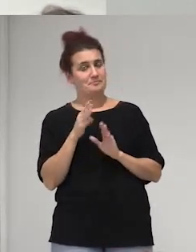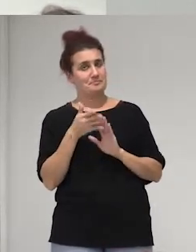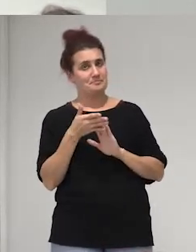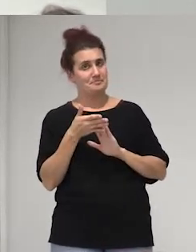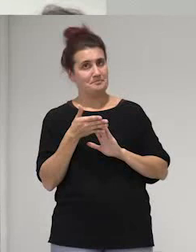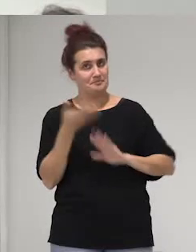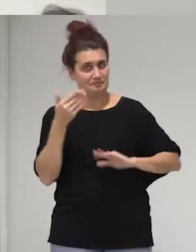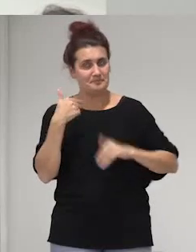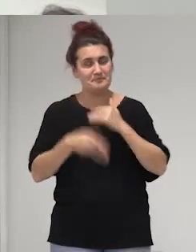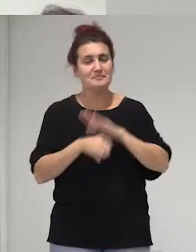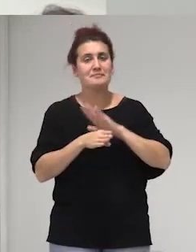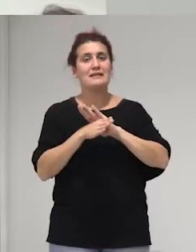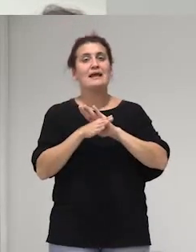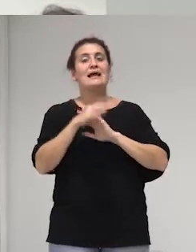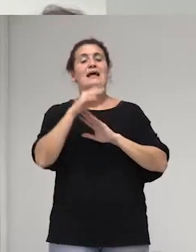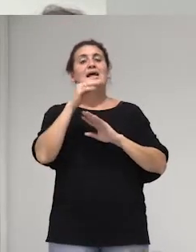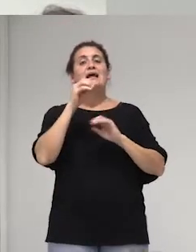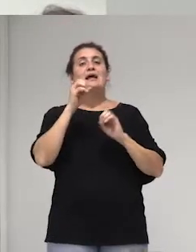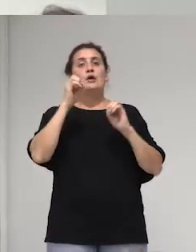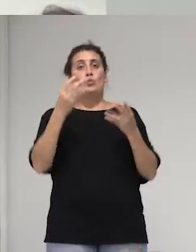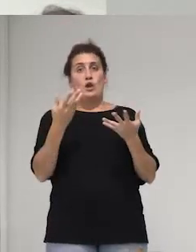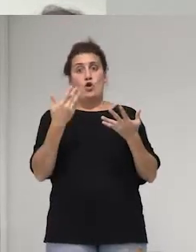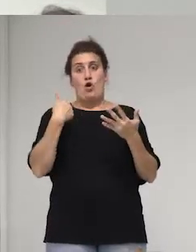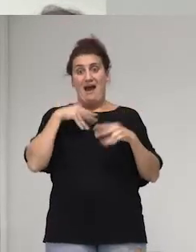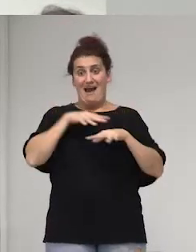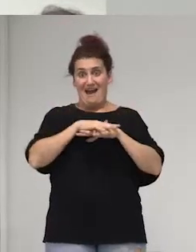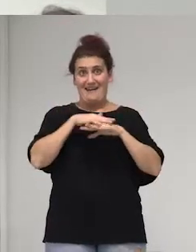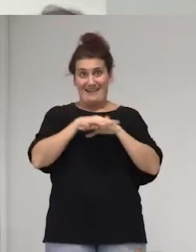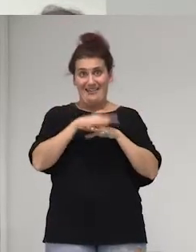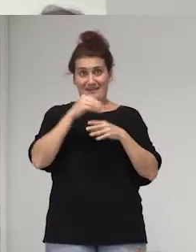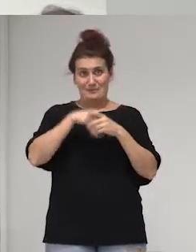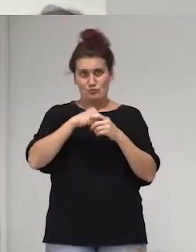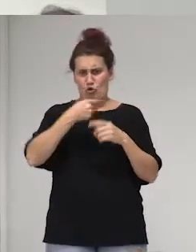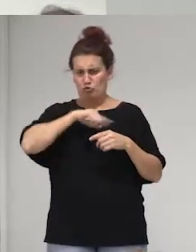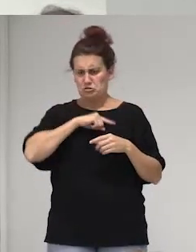bueno a tres locas de la red se nos ocurrió entrar